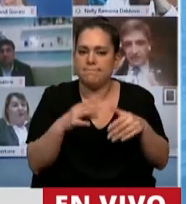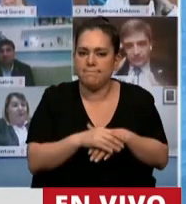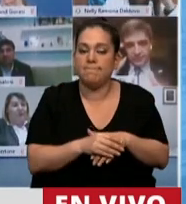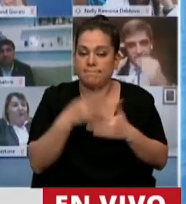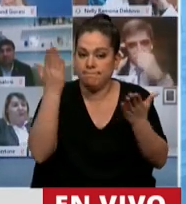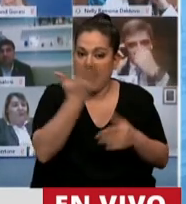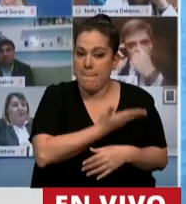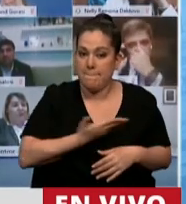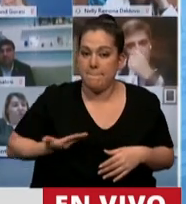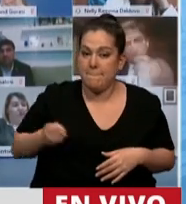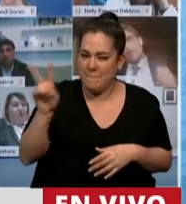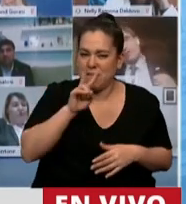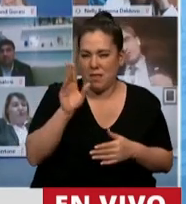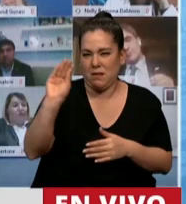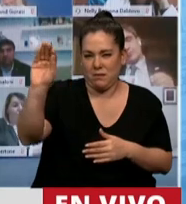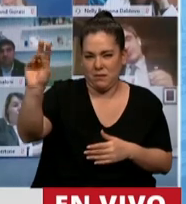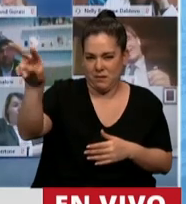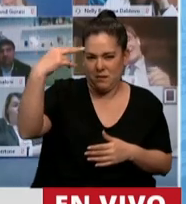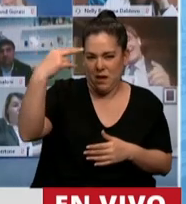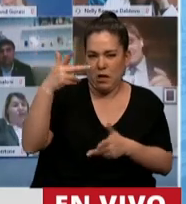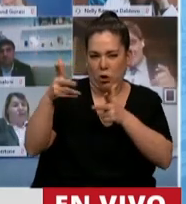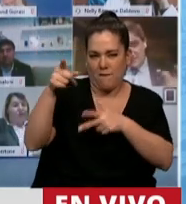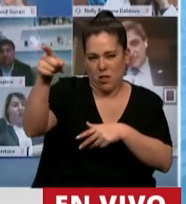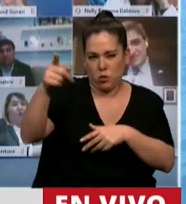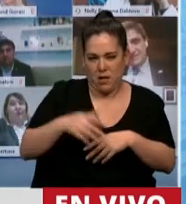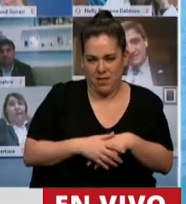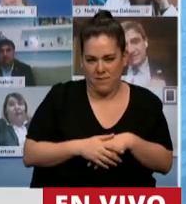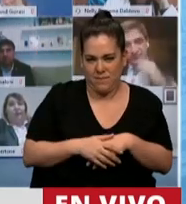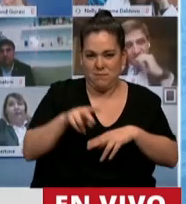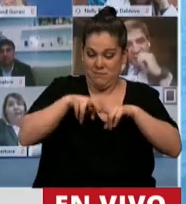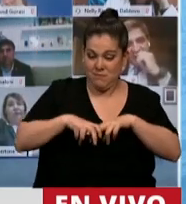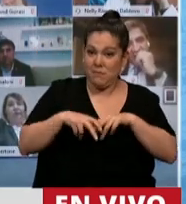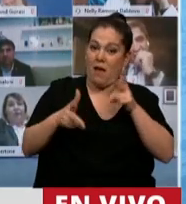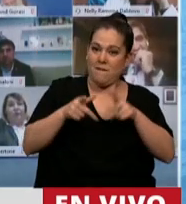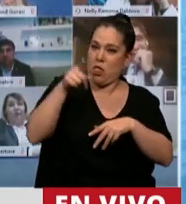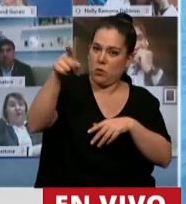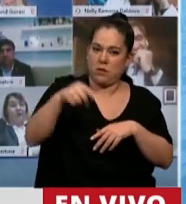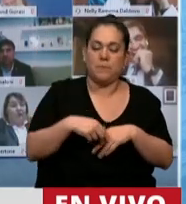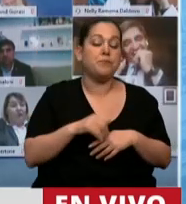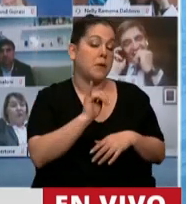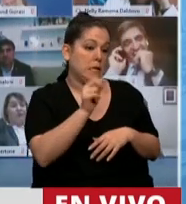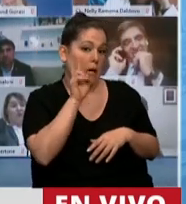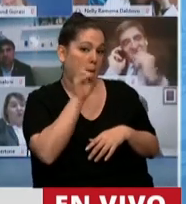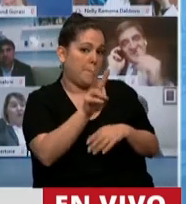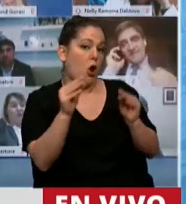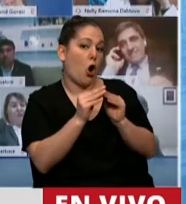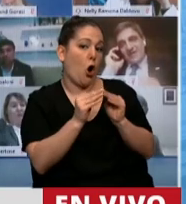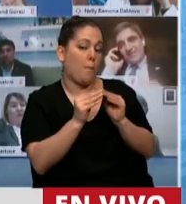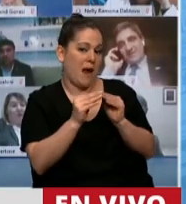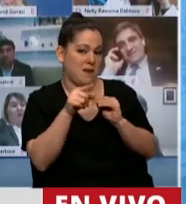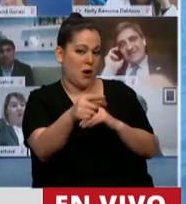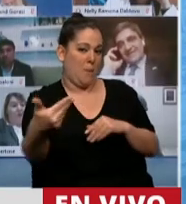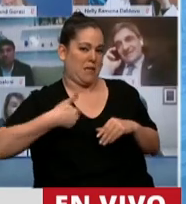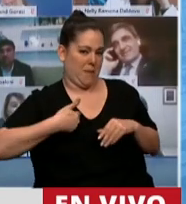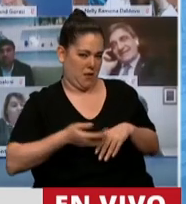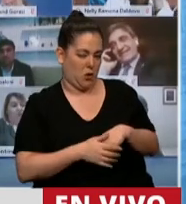Señora Presidenta, le estoy hablando, gracias. Y es a usted que se le habla desde aquí, desde el recinto. Sí, vino el colega suyo, Juan Martín, hacerme un